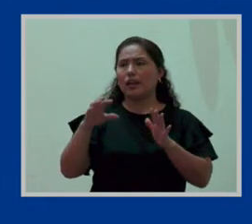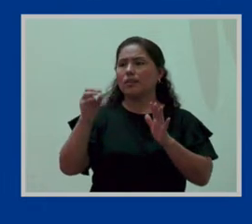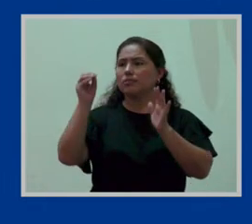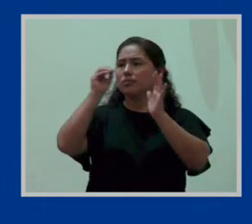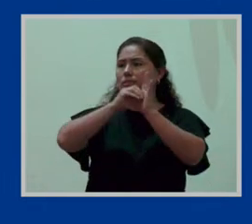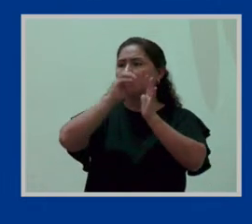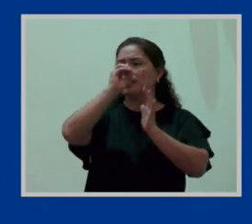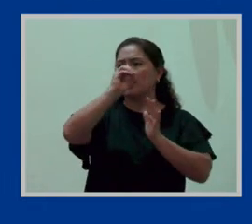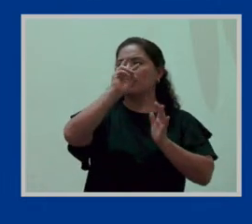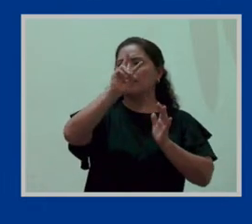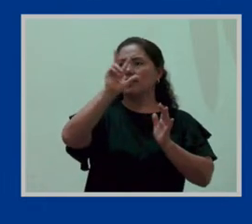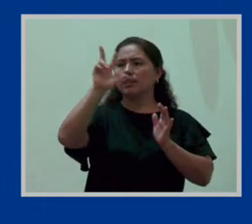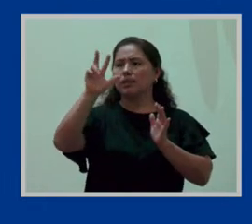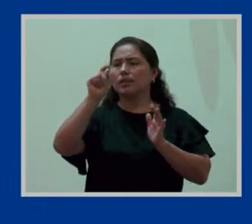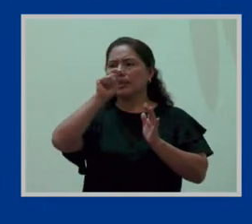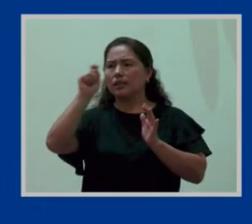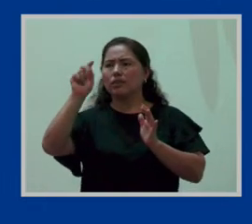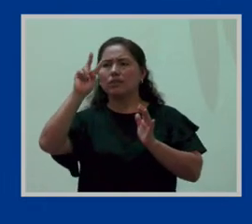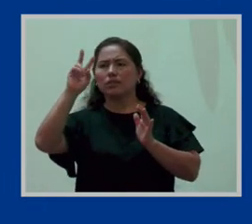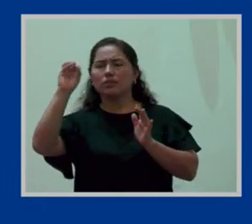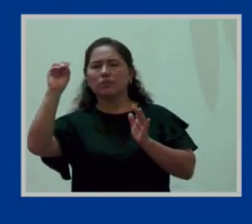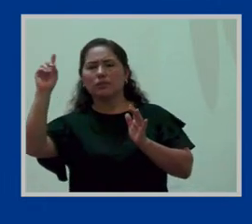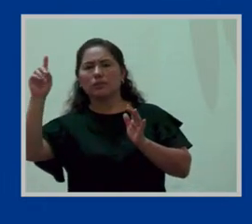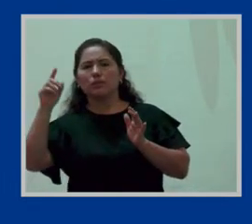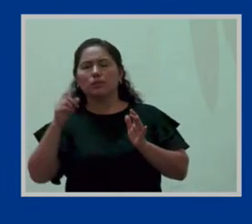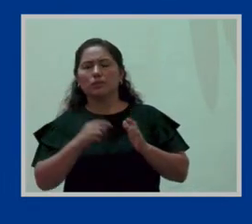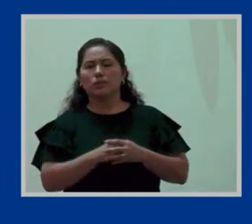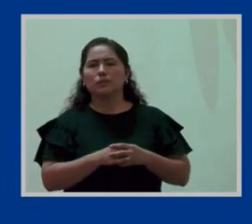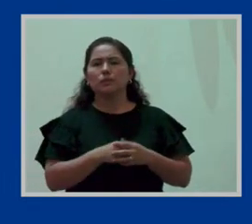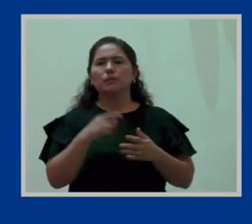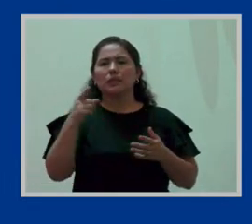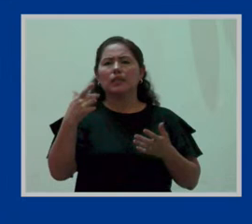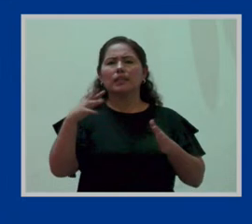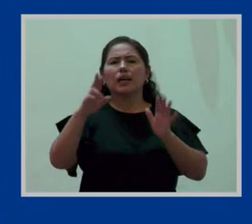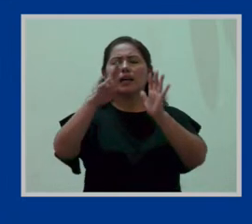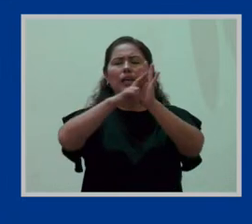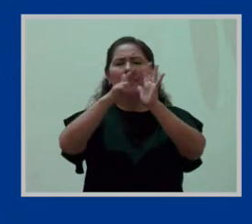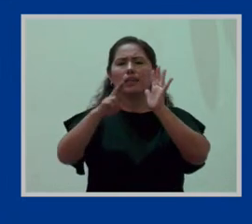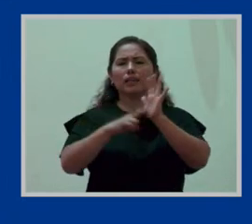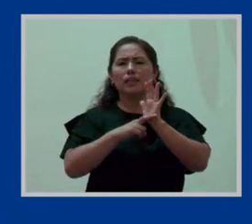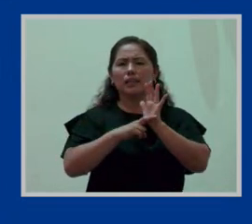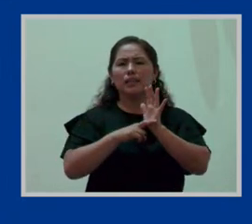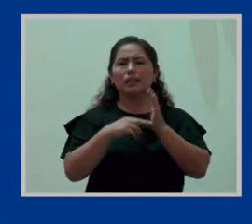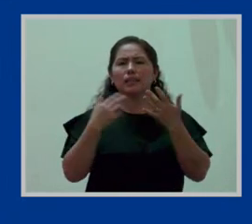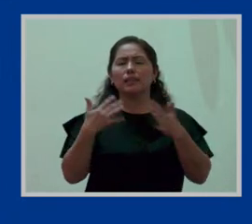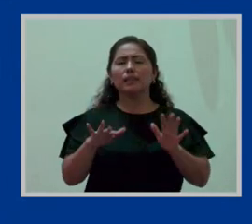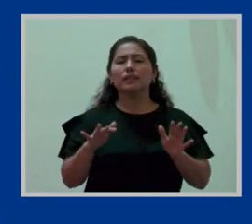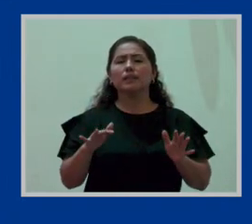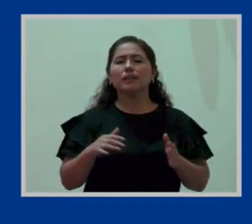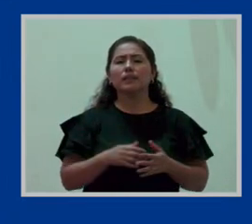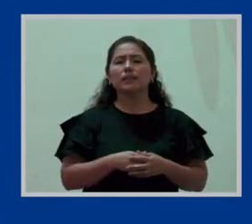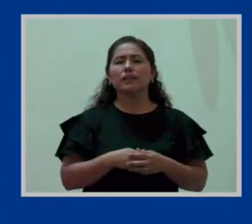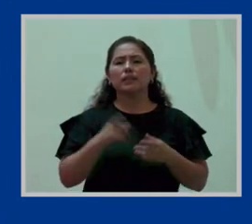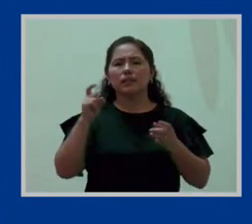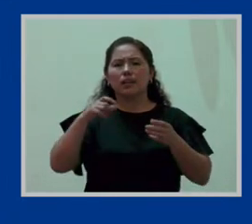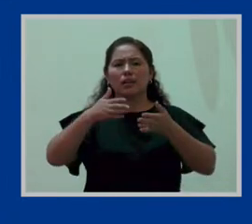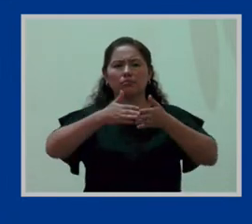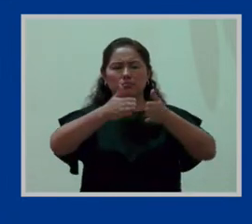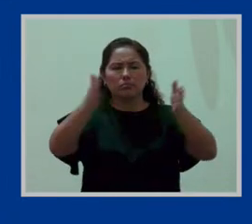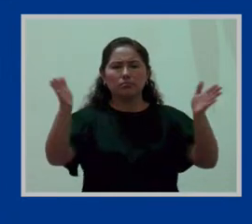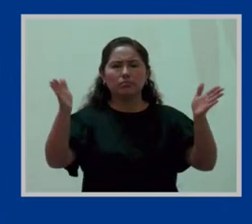023-2021-MIMP, que es el reglamento que amplía